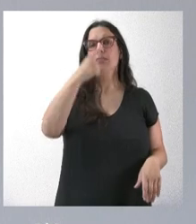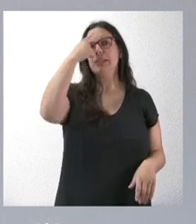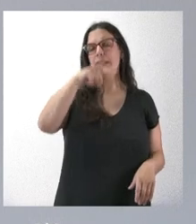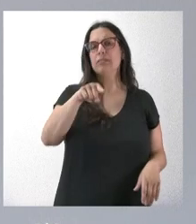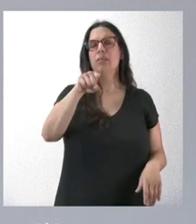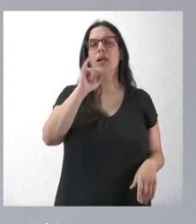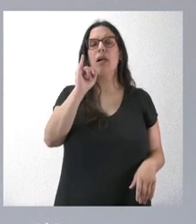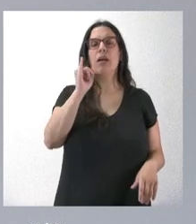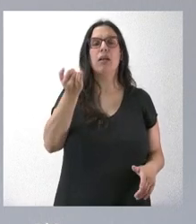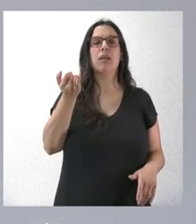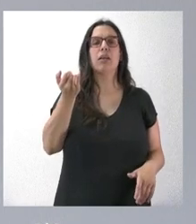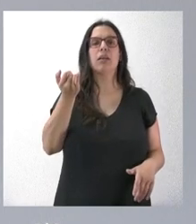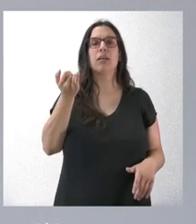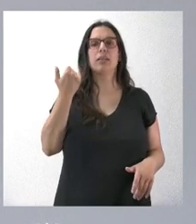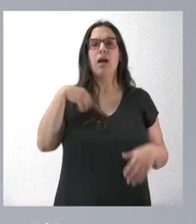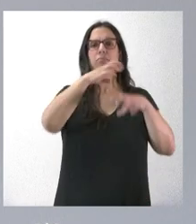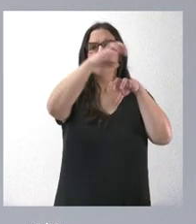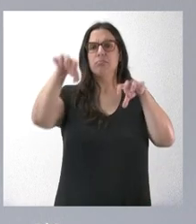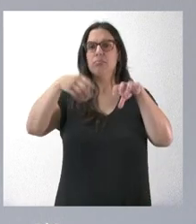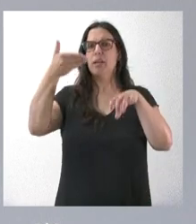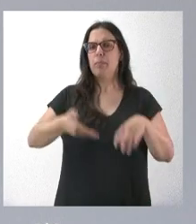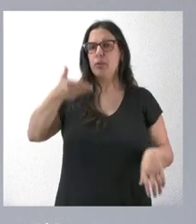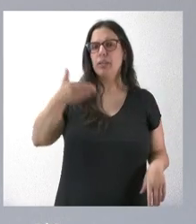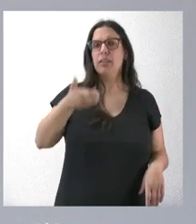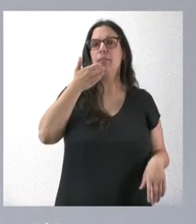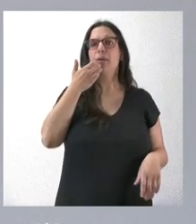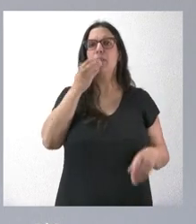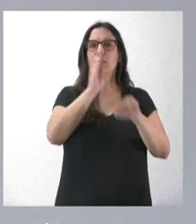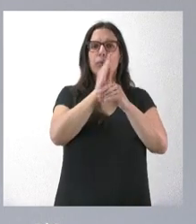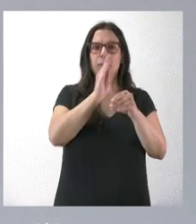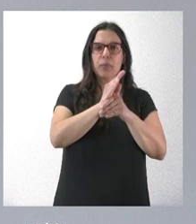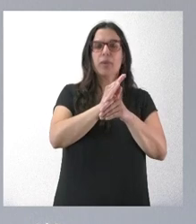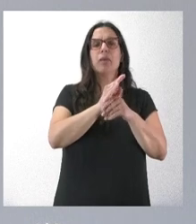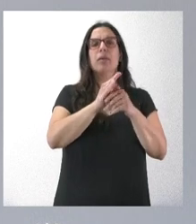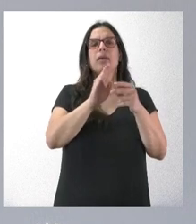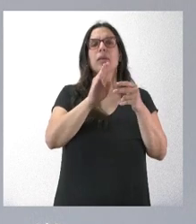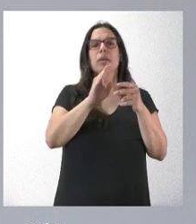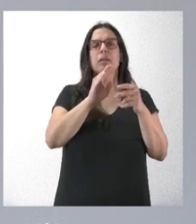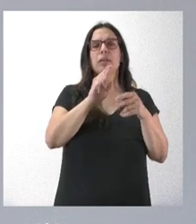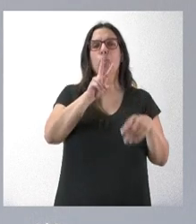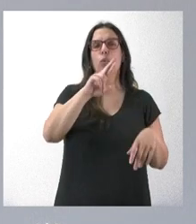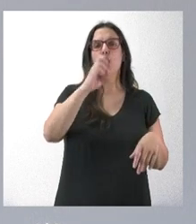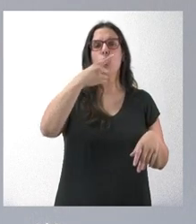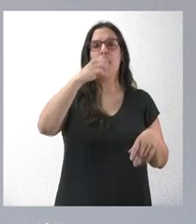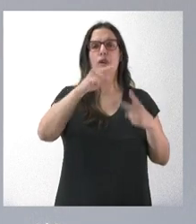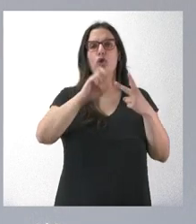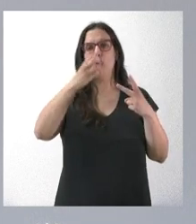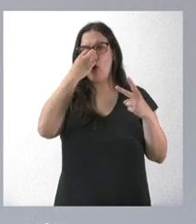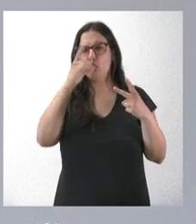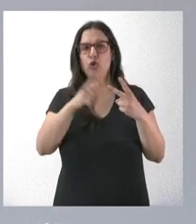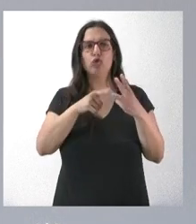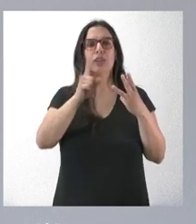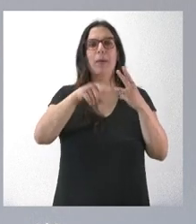pues bastantes instalaciones importantes como es el centro de cría del Urogallo, de aclimatación del oso pardo, de investigación